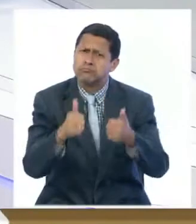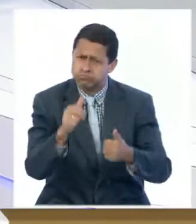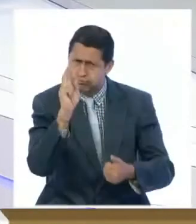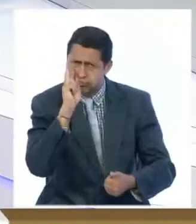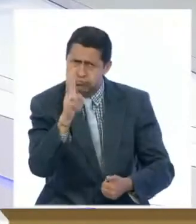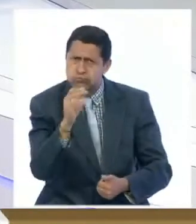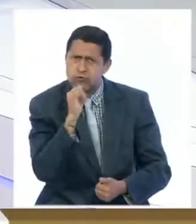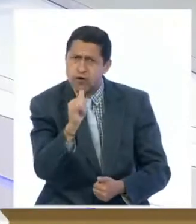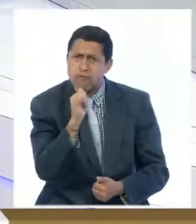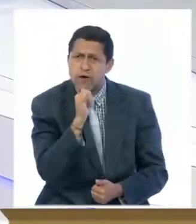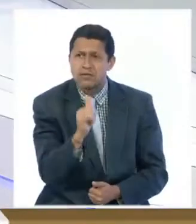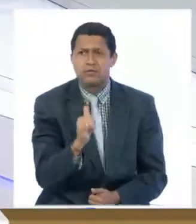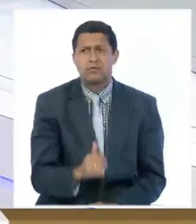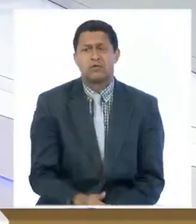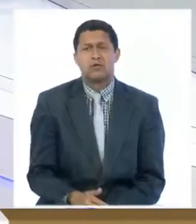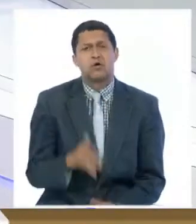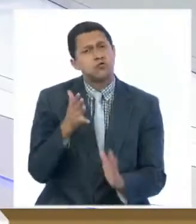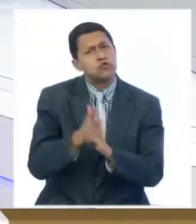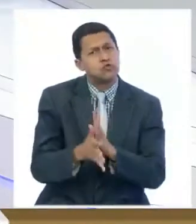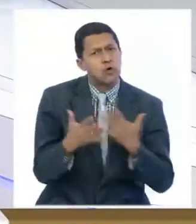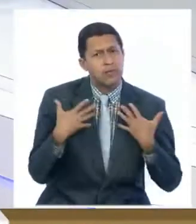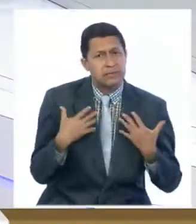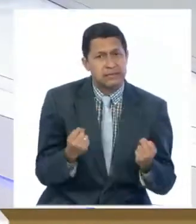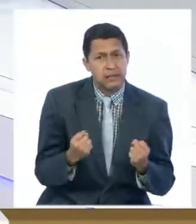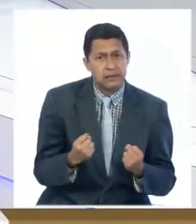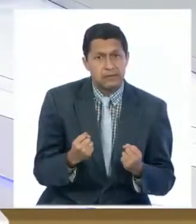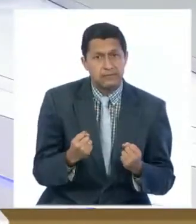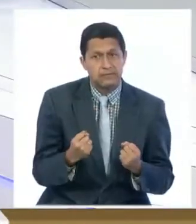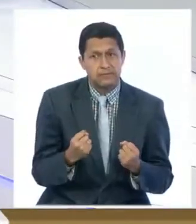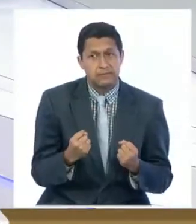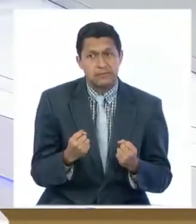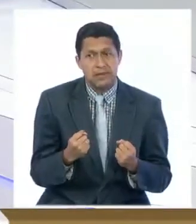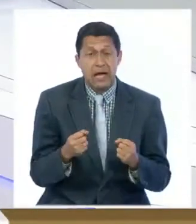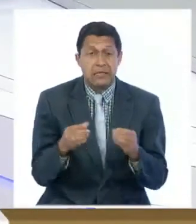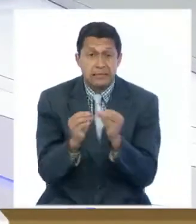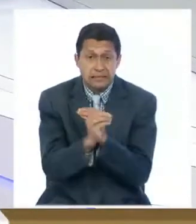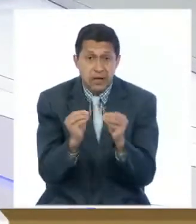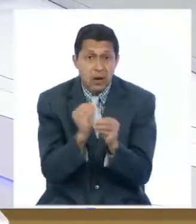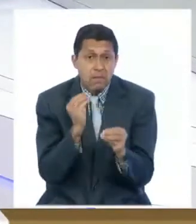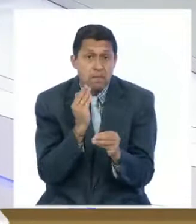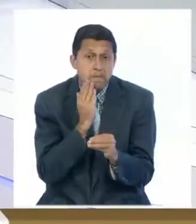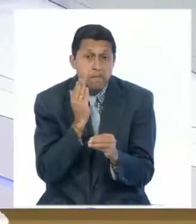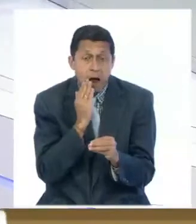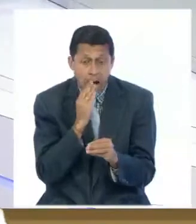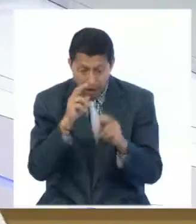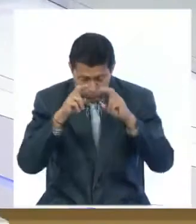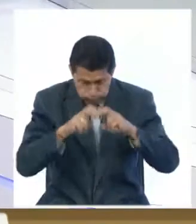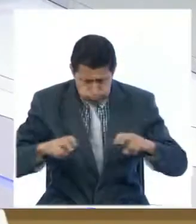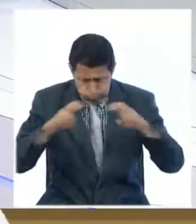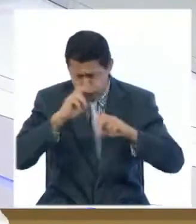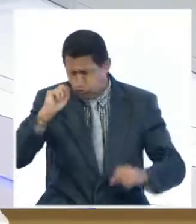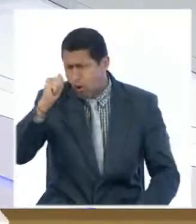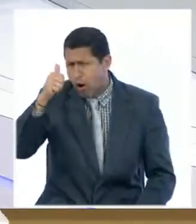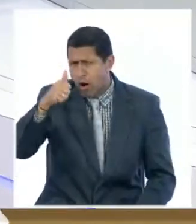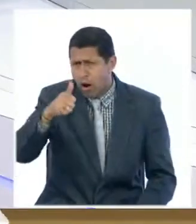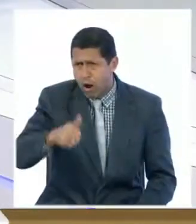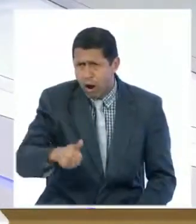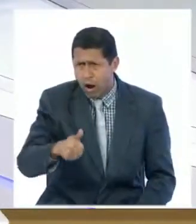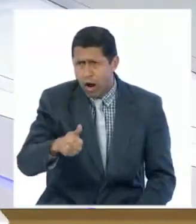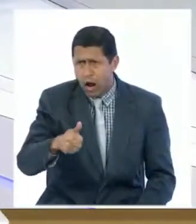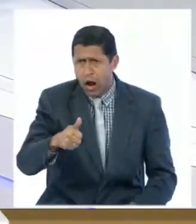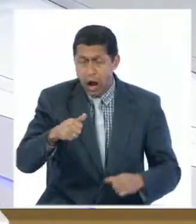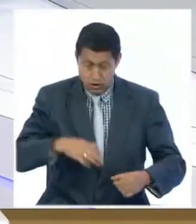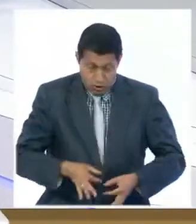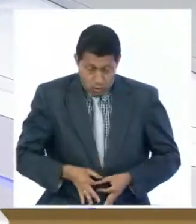¡Suscríbete al canal! Las madres han sido sujetos de estudio por muchos años a través del